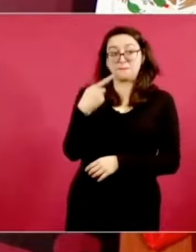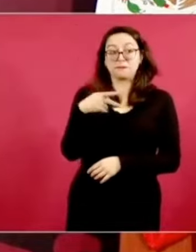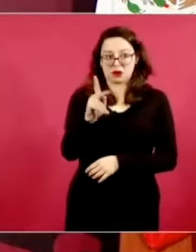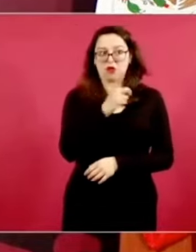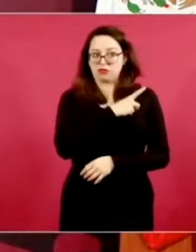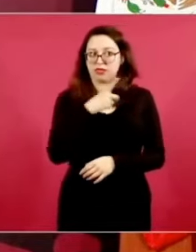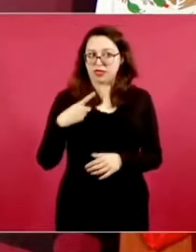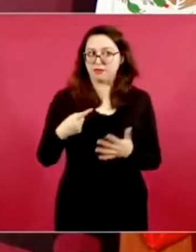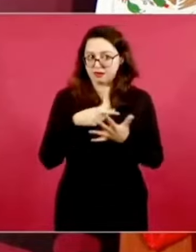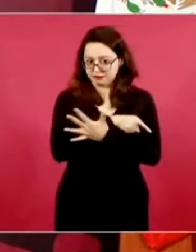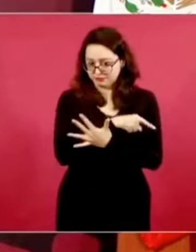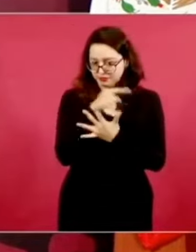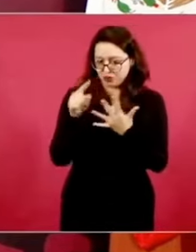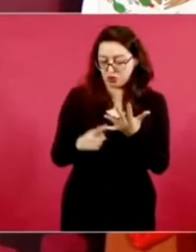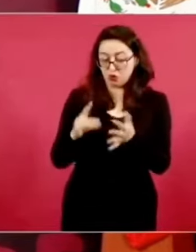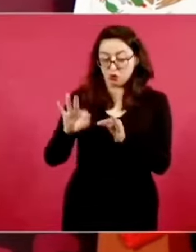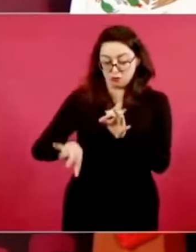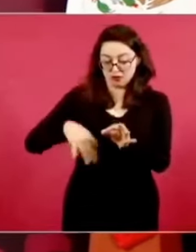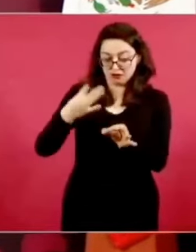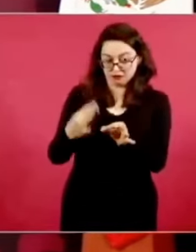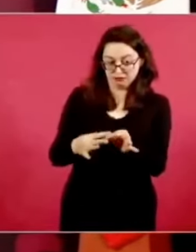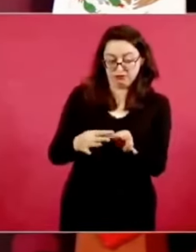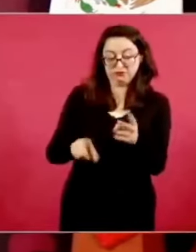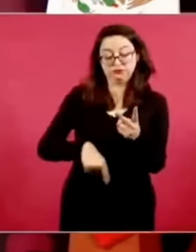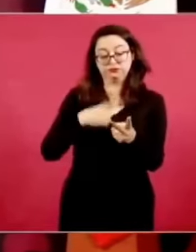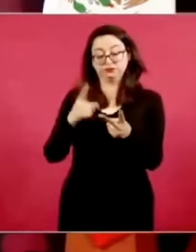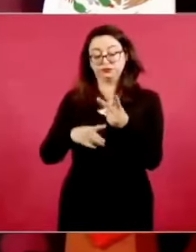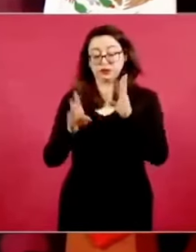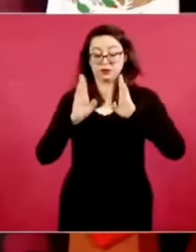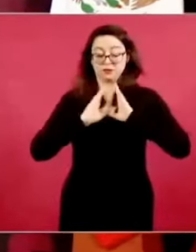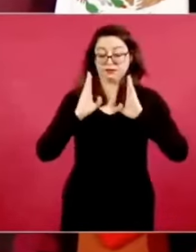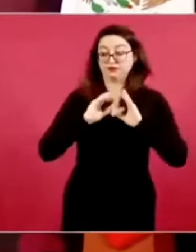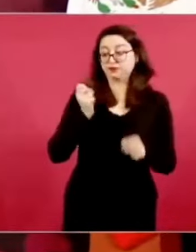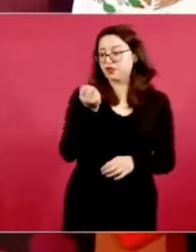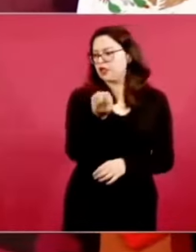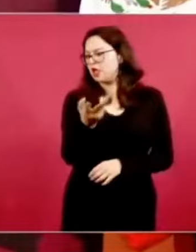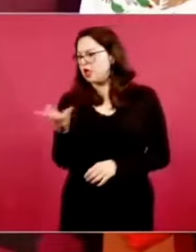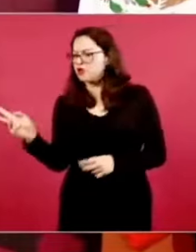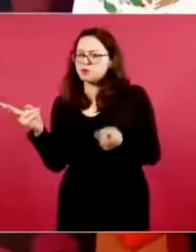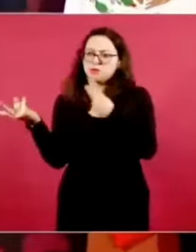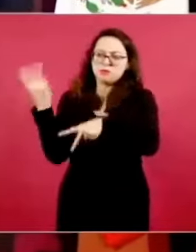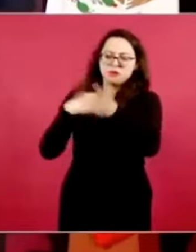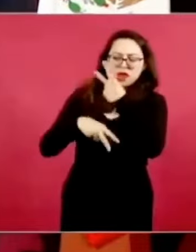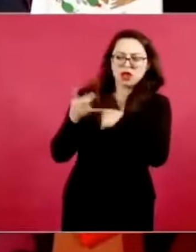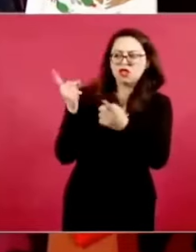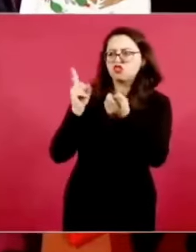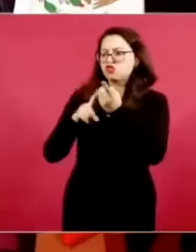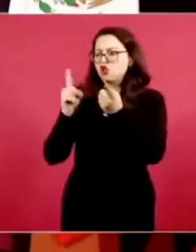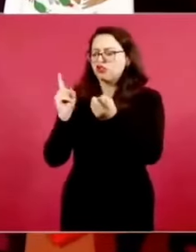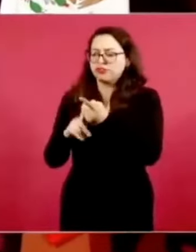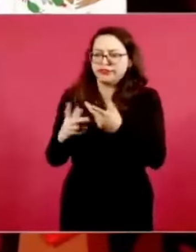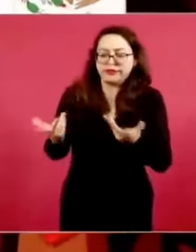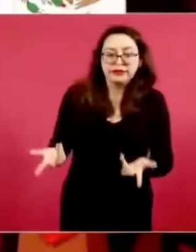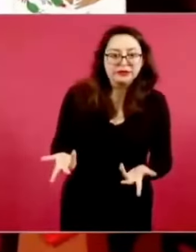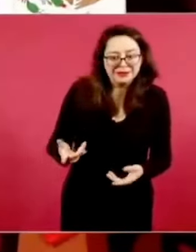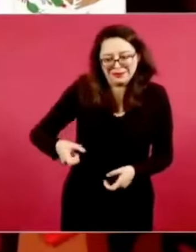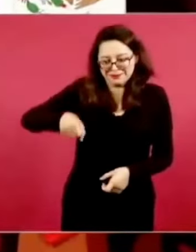A lo mejor tendría yo alguna preocupación si los generales de división